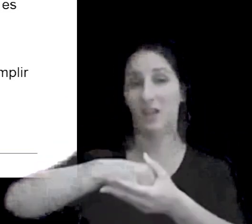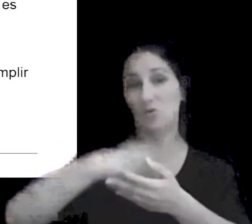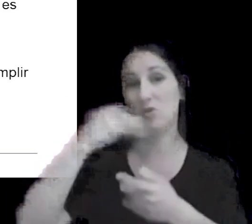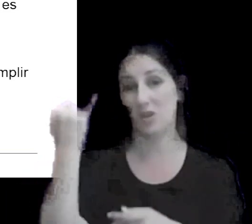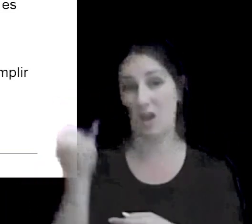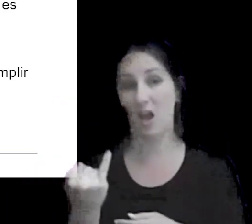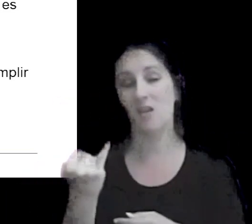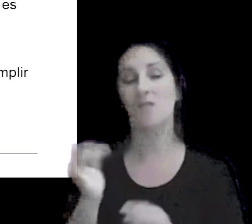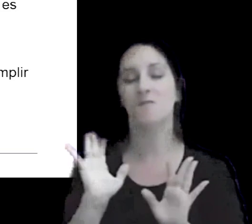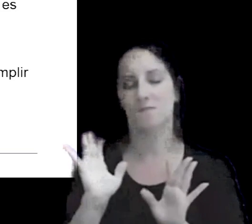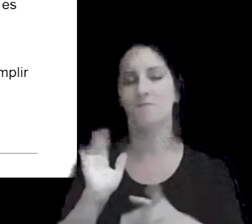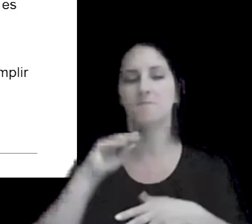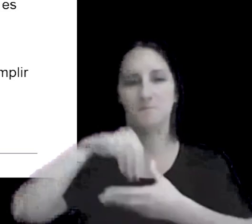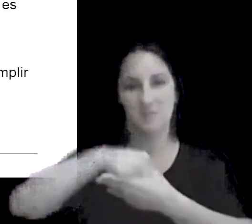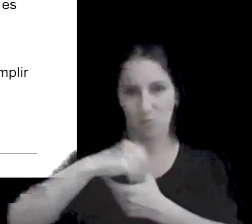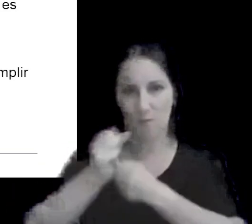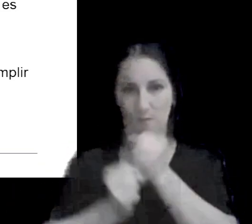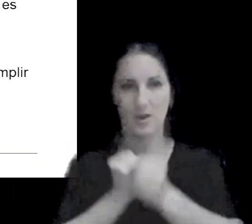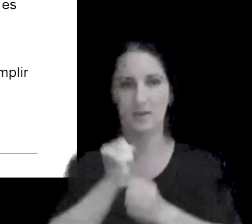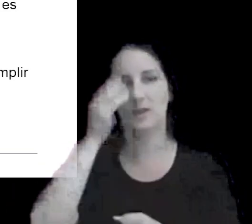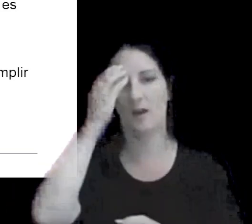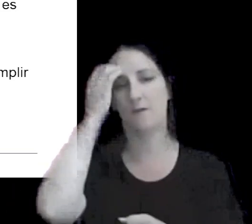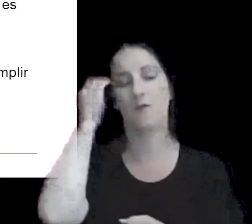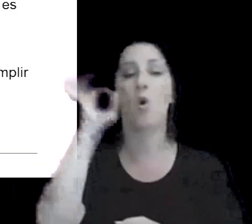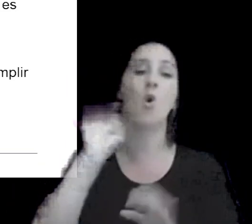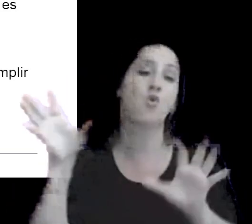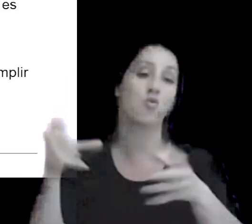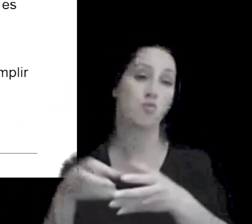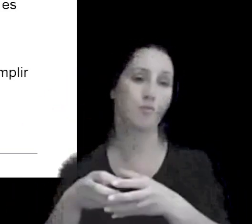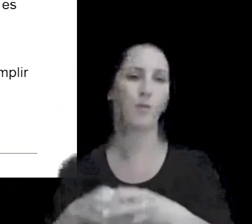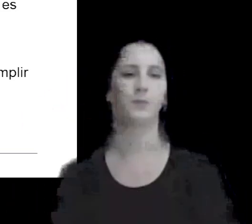existir dentro de la compañía o dentro del grupo